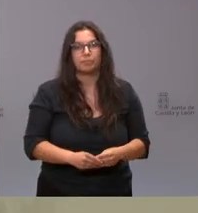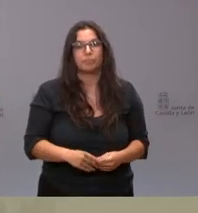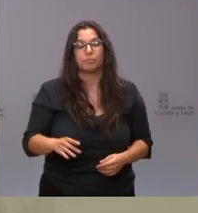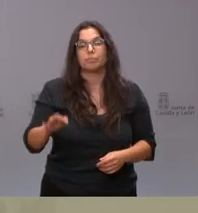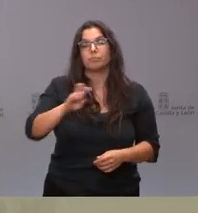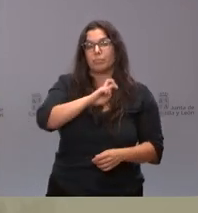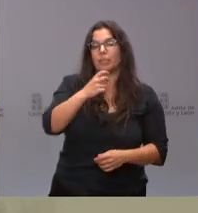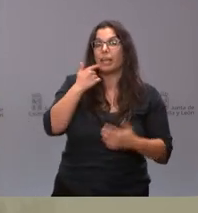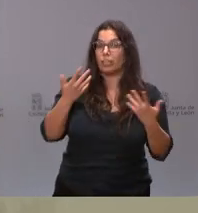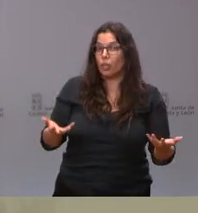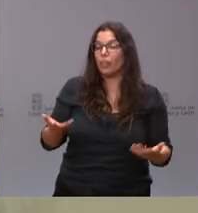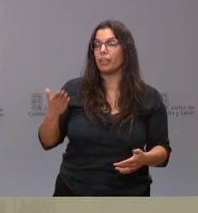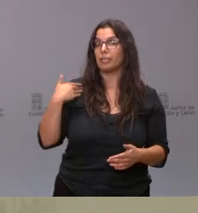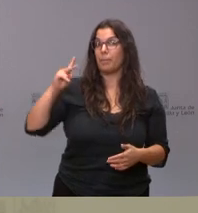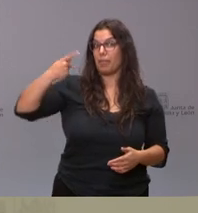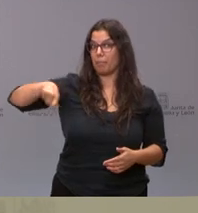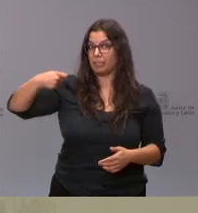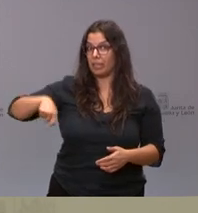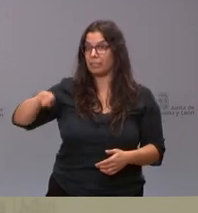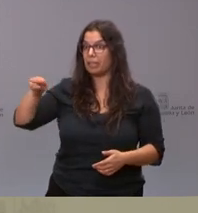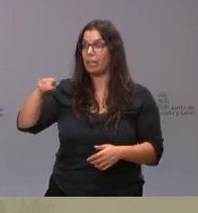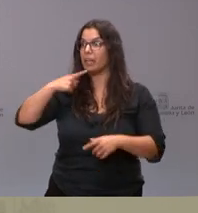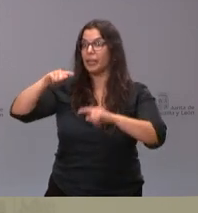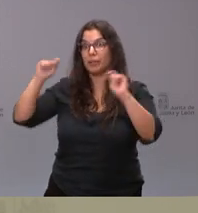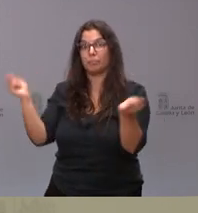¿el anuncio de García Gallardo no tenía ninguna base?